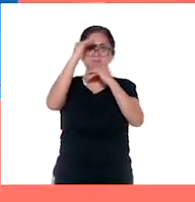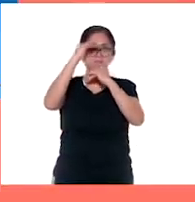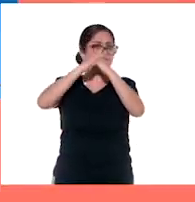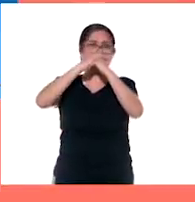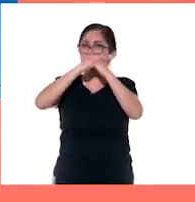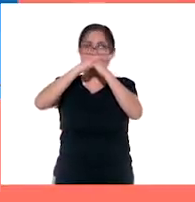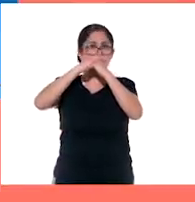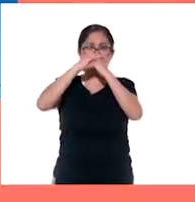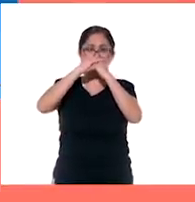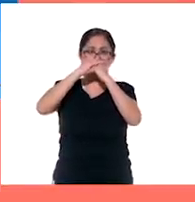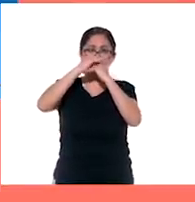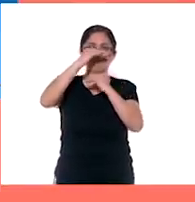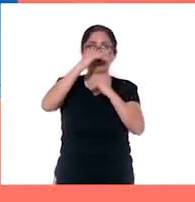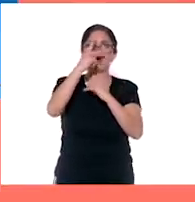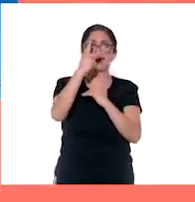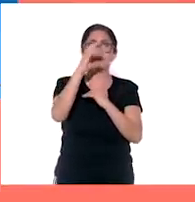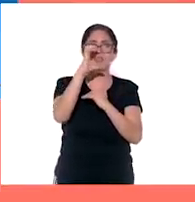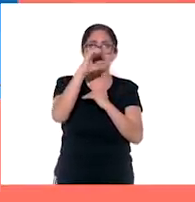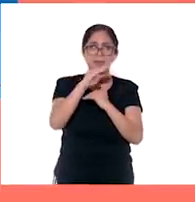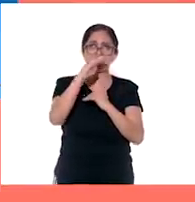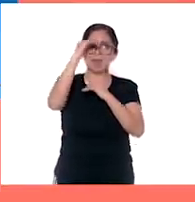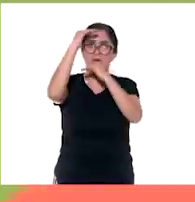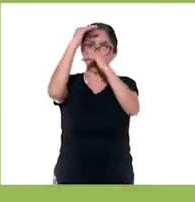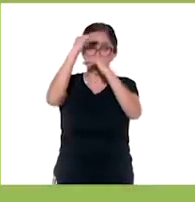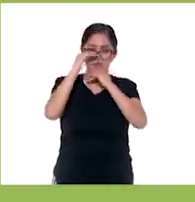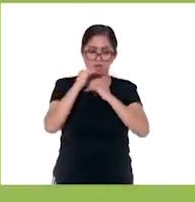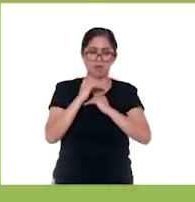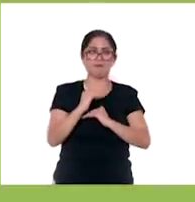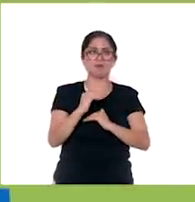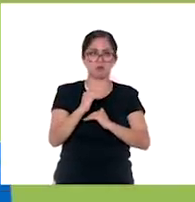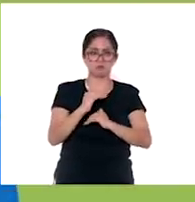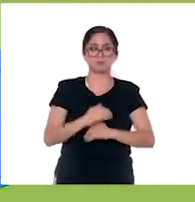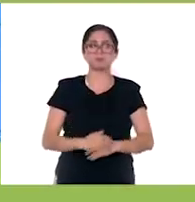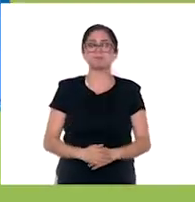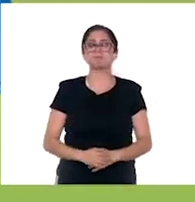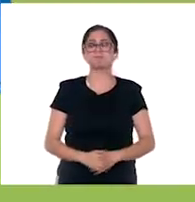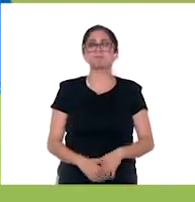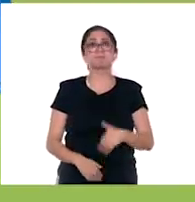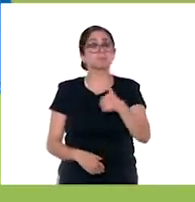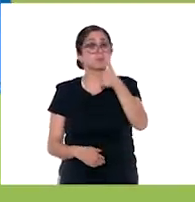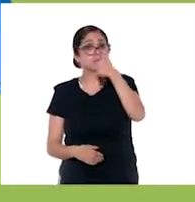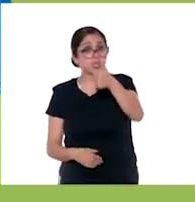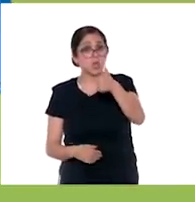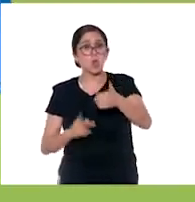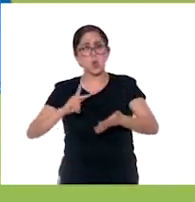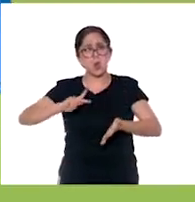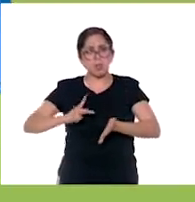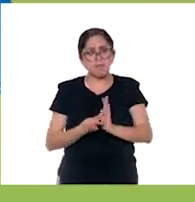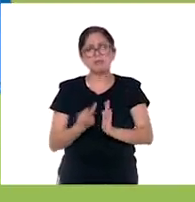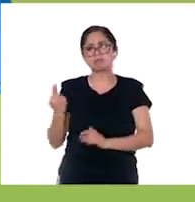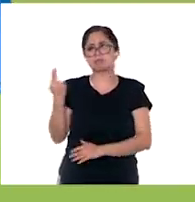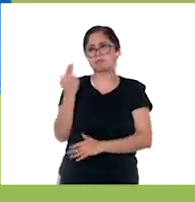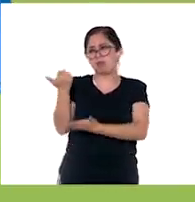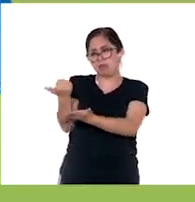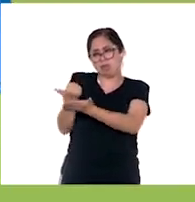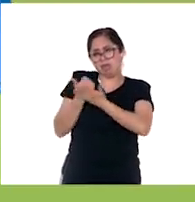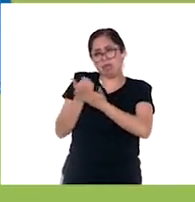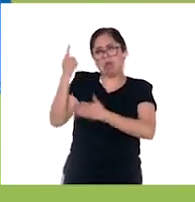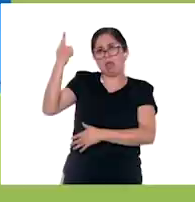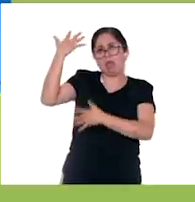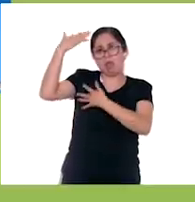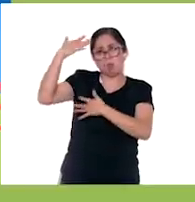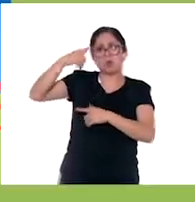de 2 centímetros de alto arriba y abajo. 6. Nuevamente pide ayuda a un adulto para